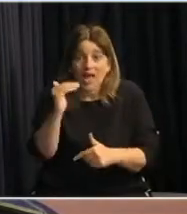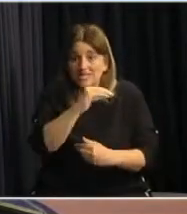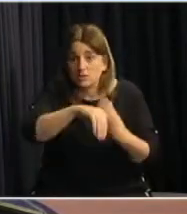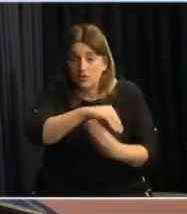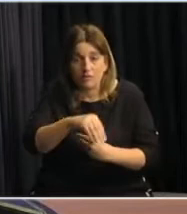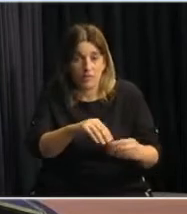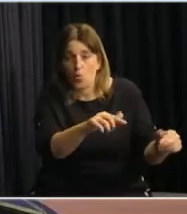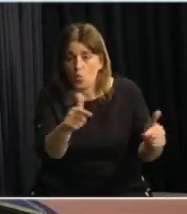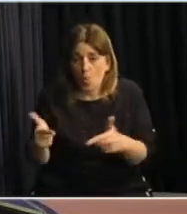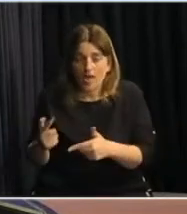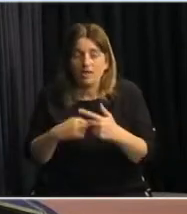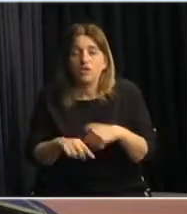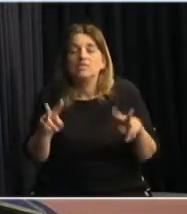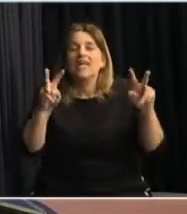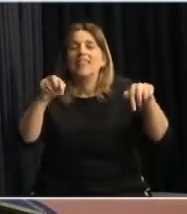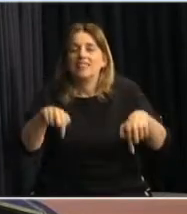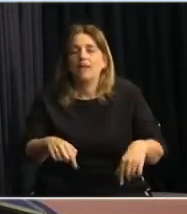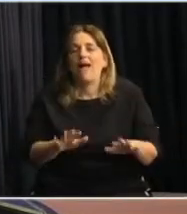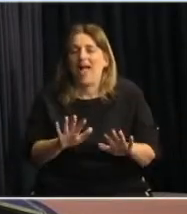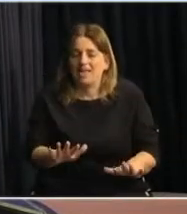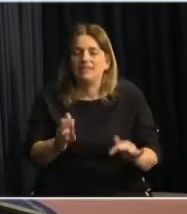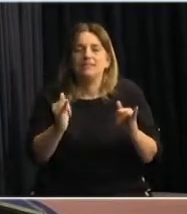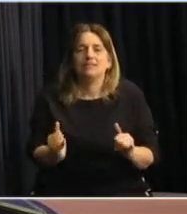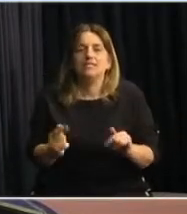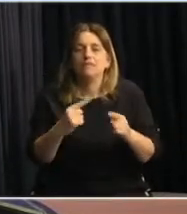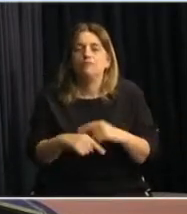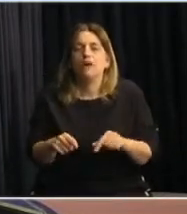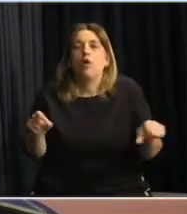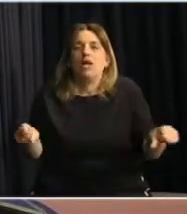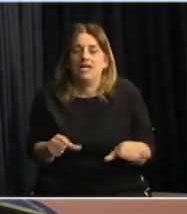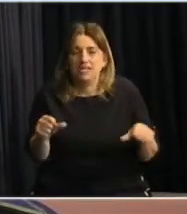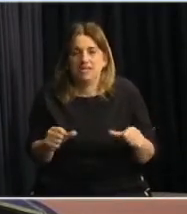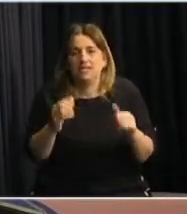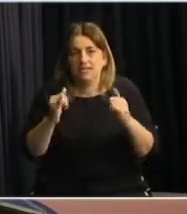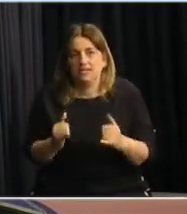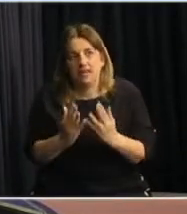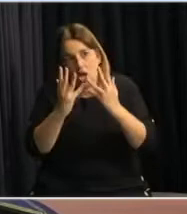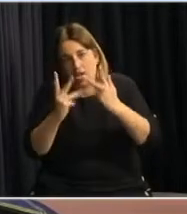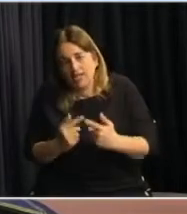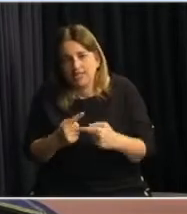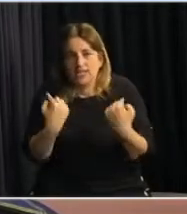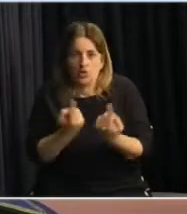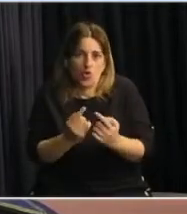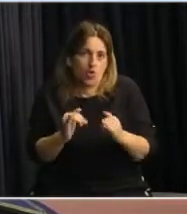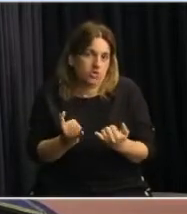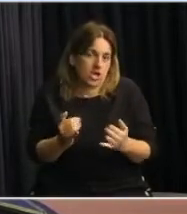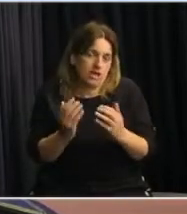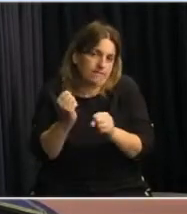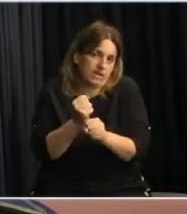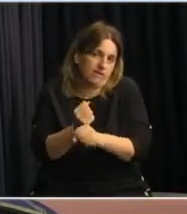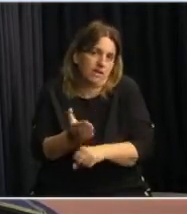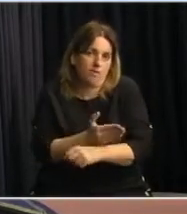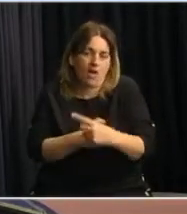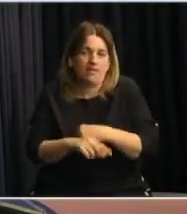familiares, el tema de los... vamos a hacer, a estructurar, a armar toda la logística que ya se ha estado trabajando